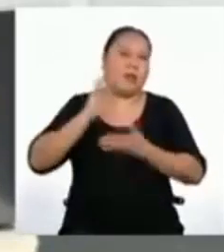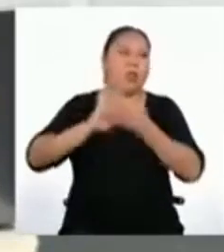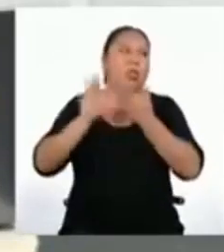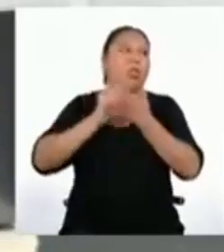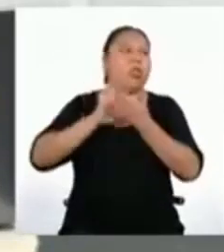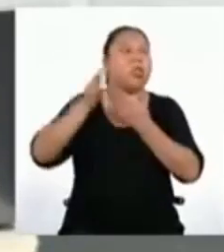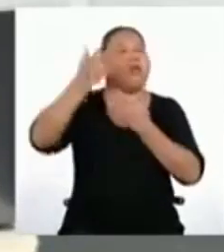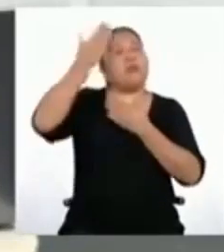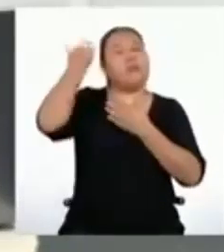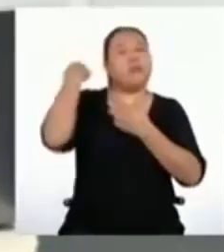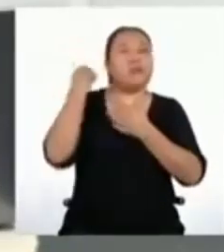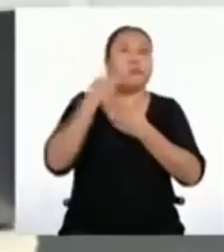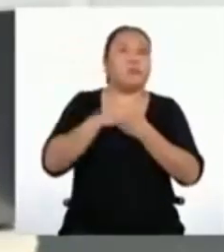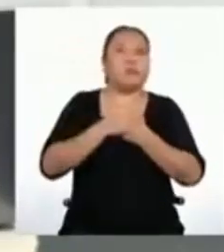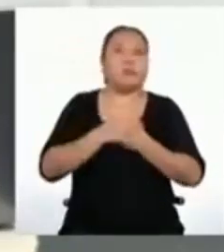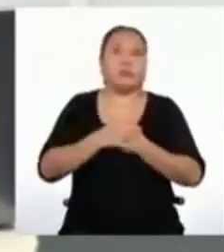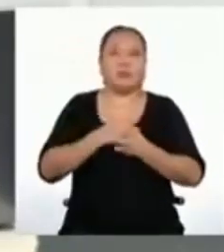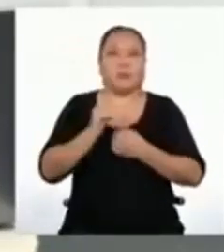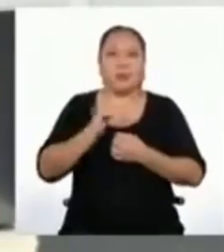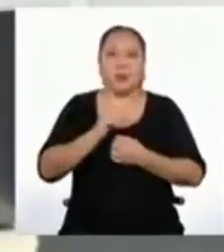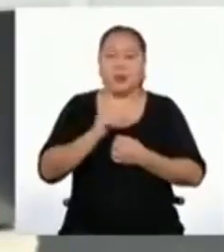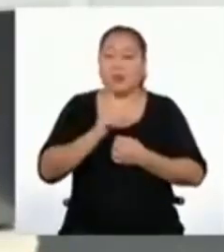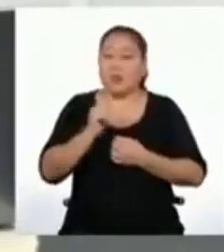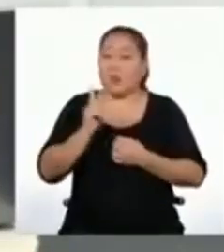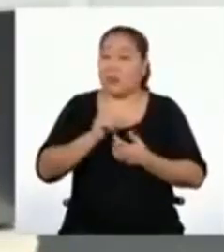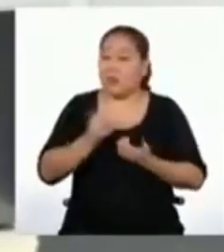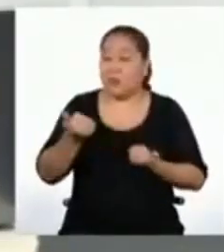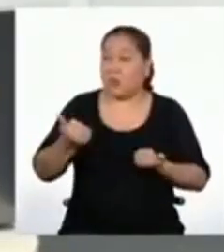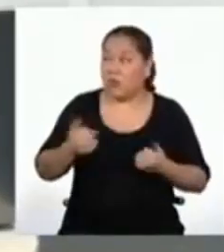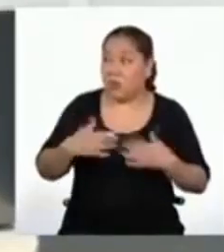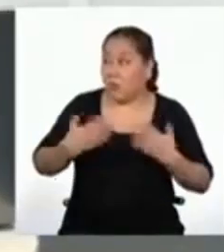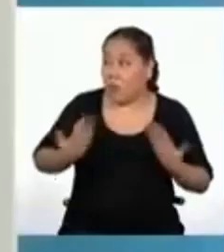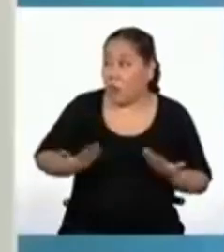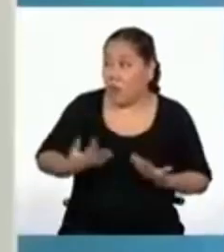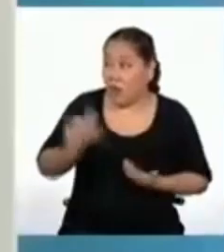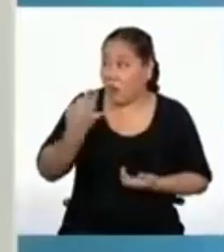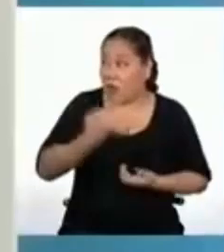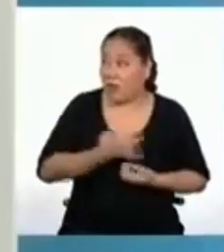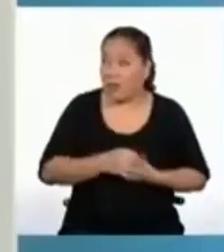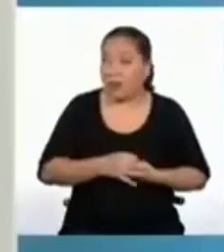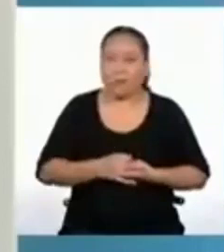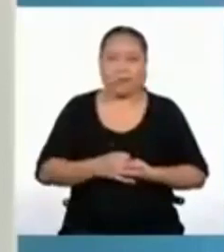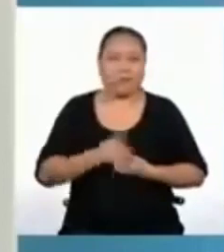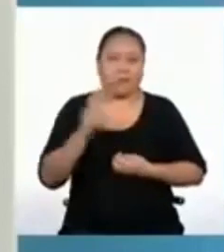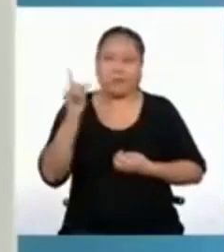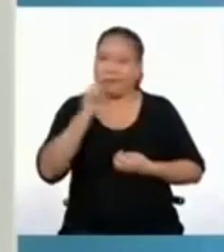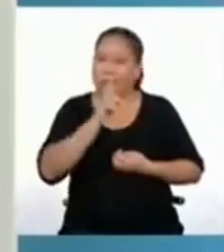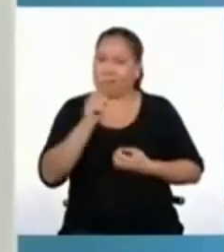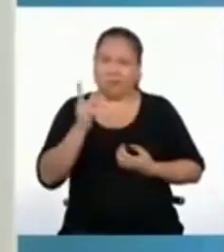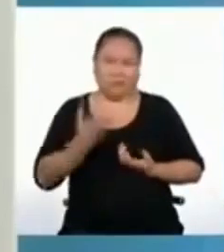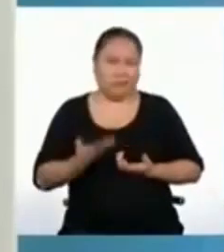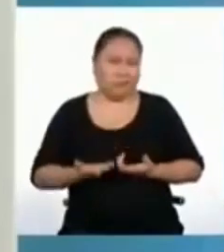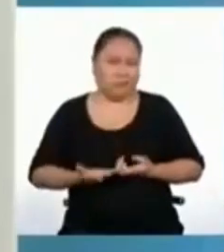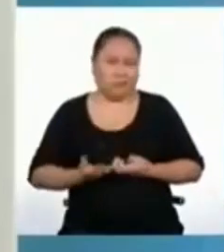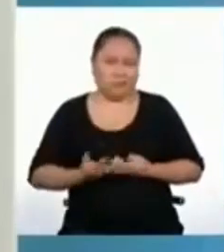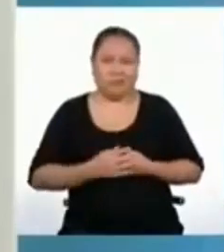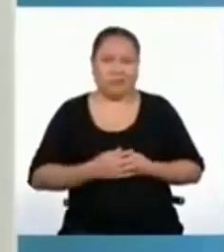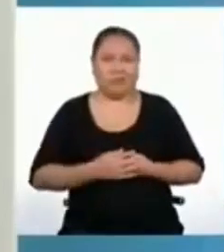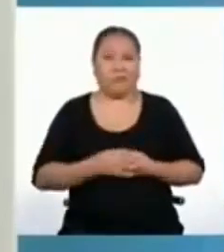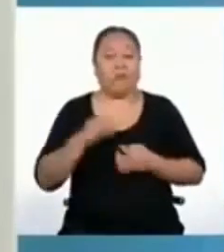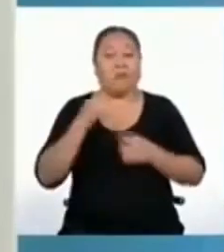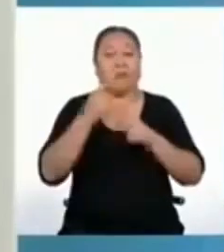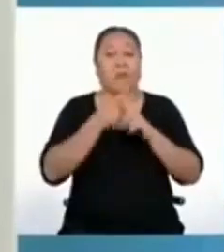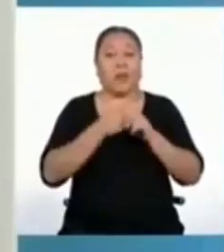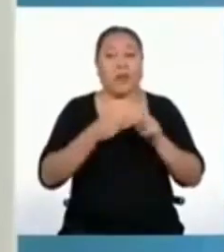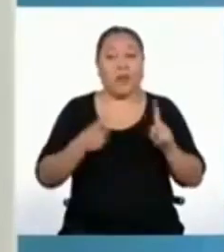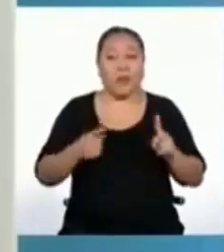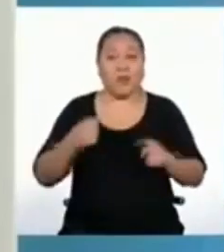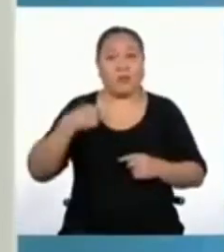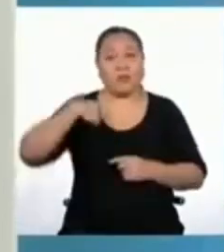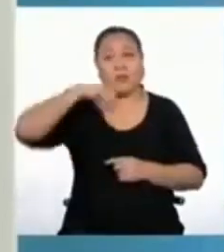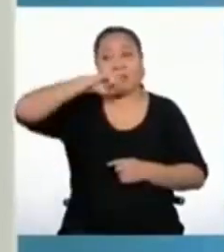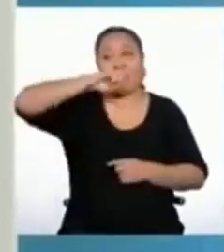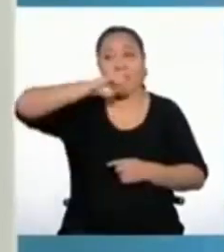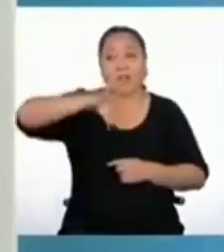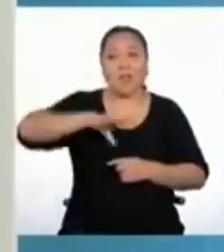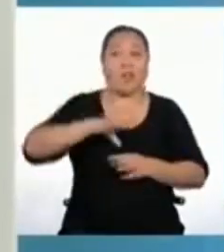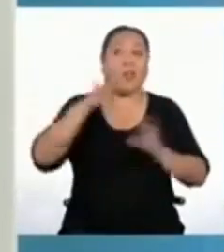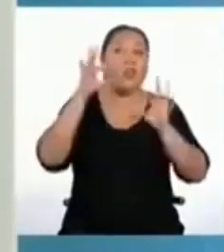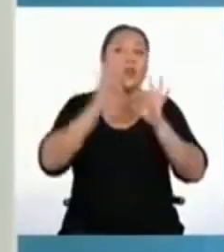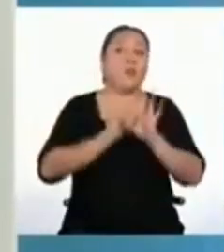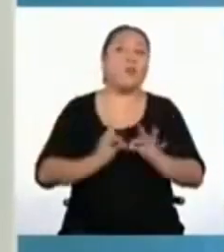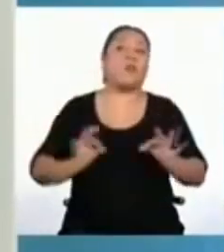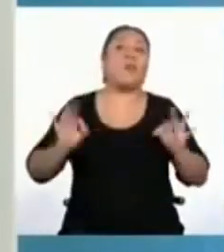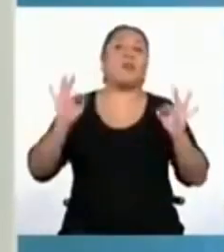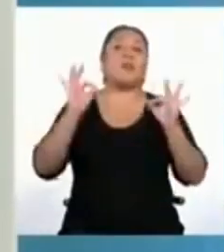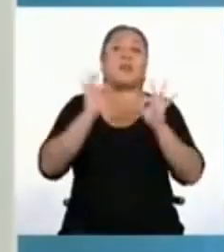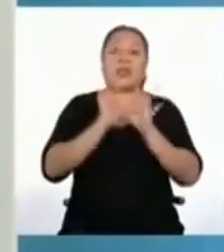como si no existiera. Y eso tampoco es posible, ¿no? Para nada. Pero, como te digo, lo